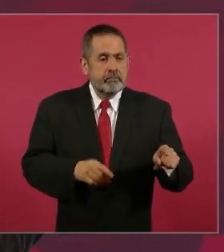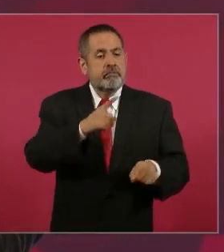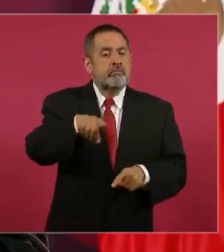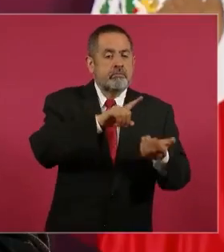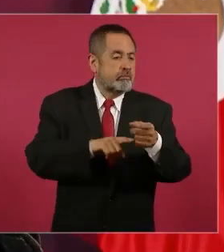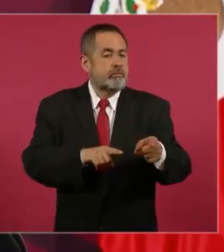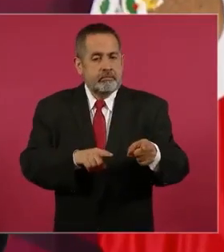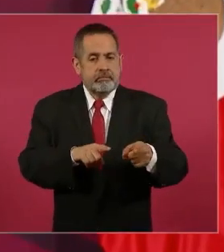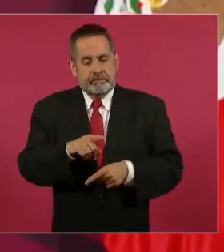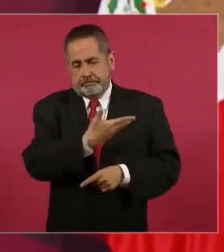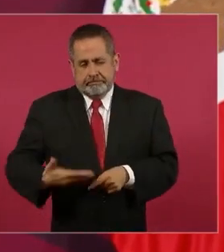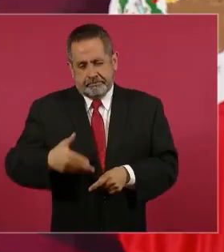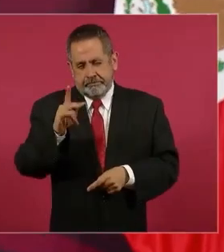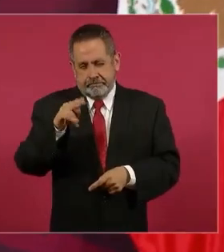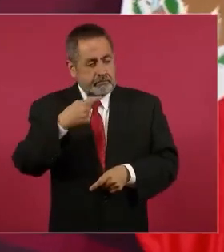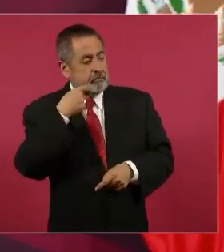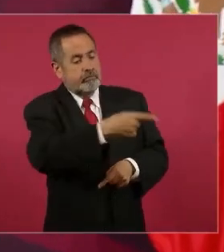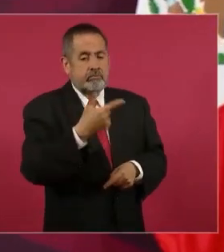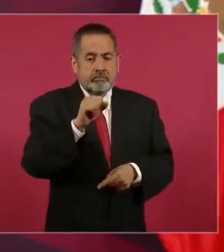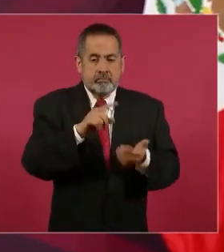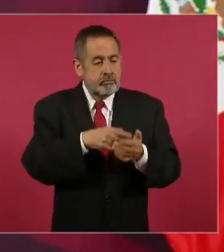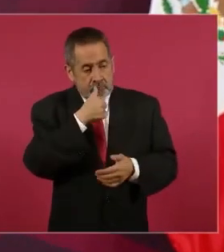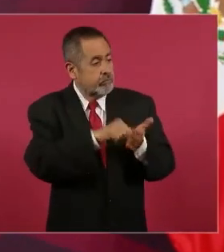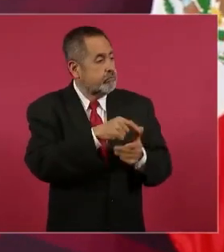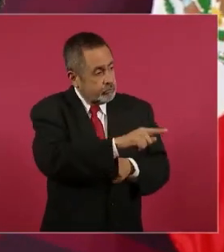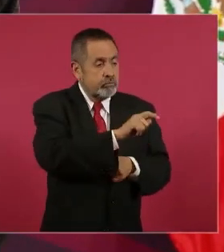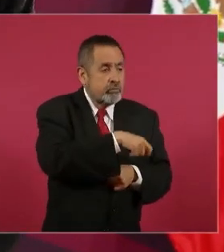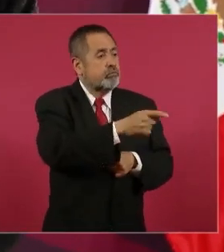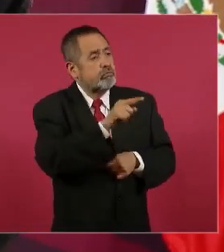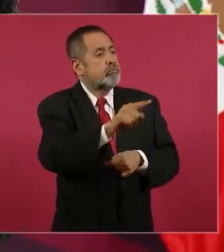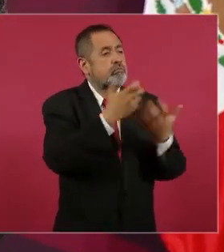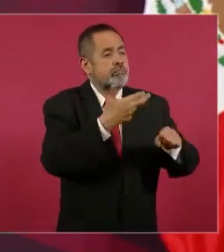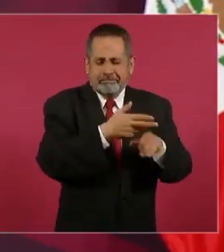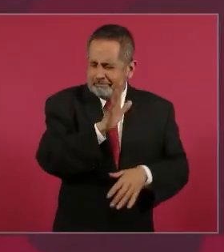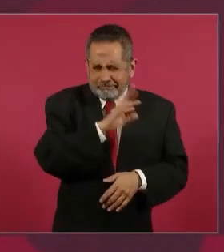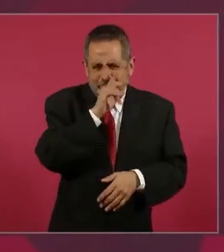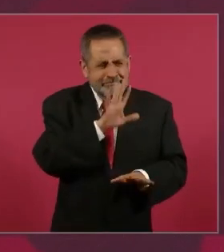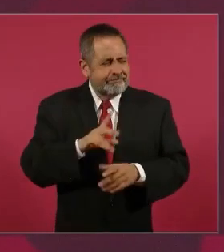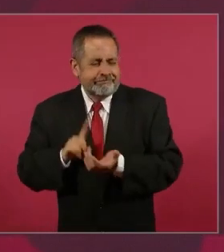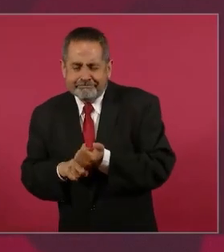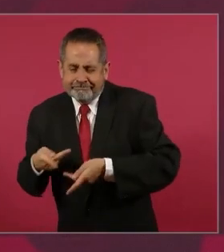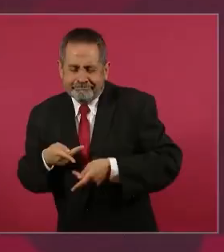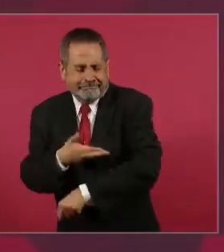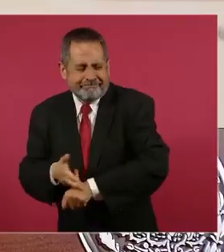de los pinos a Gastón que le diga a otros empresarios que no se preocupen que todo está arreglado